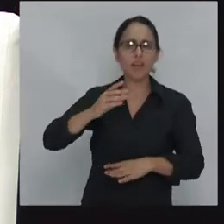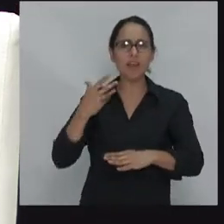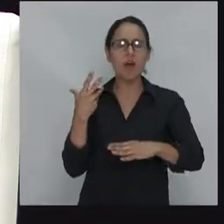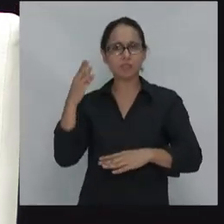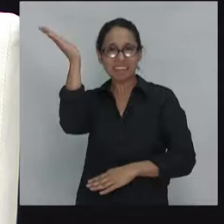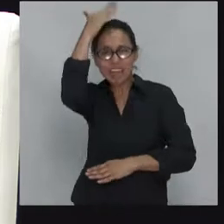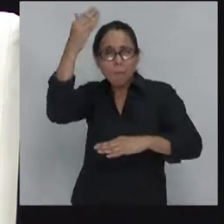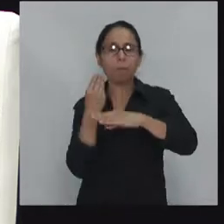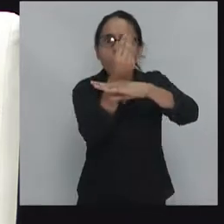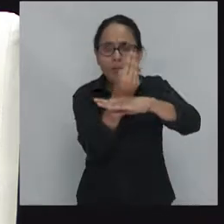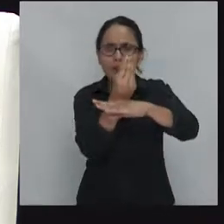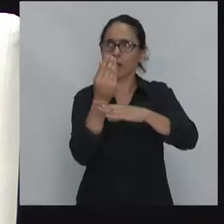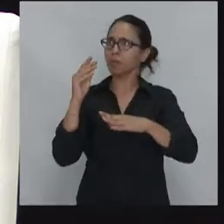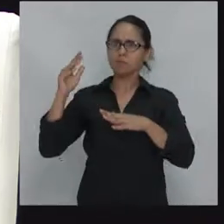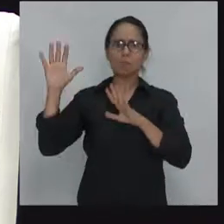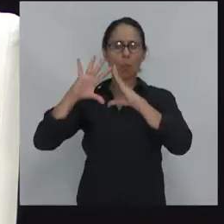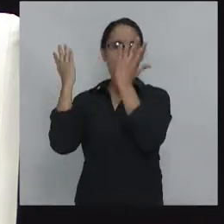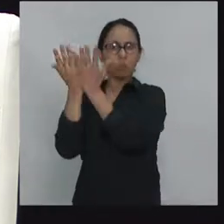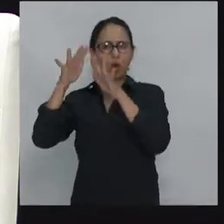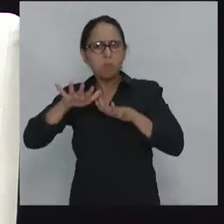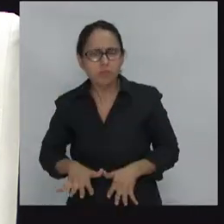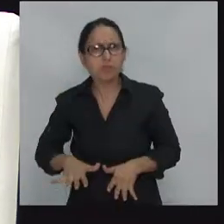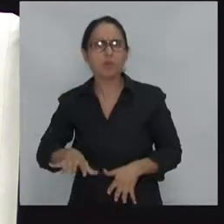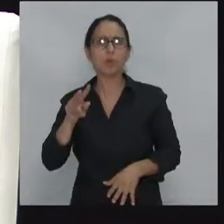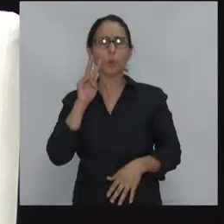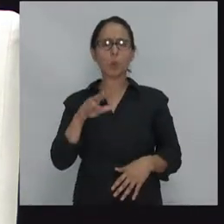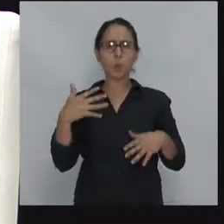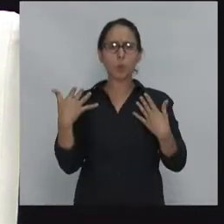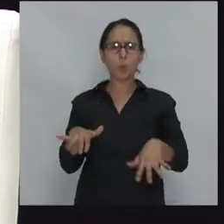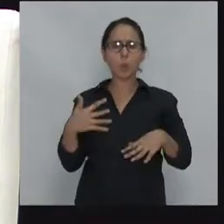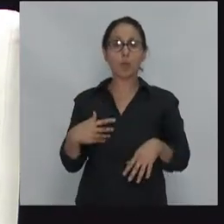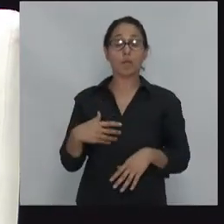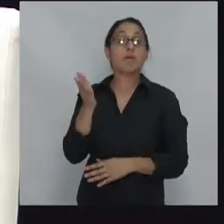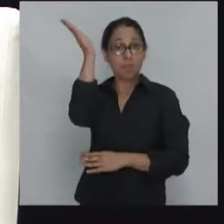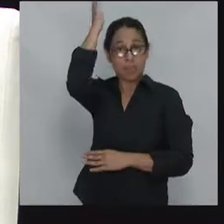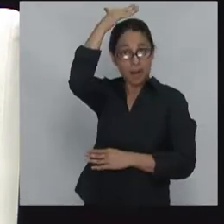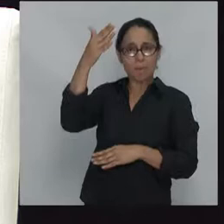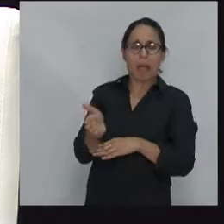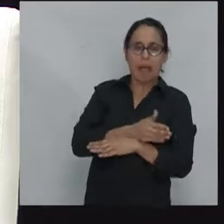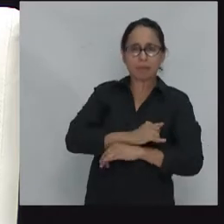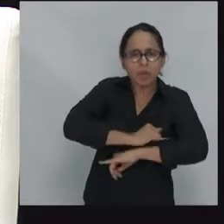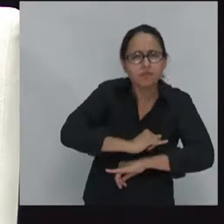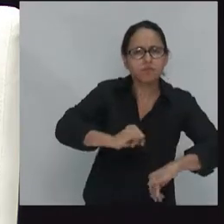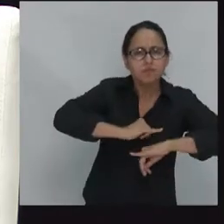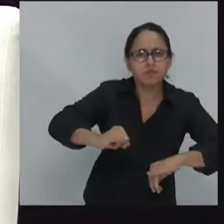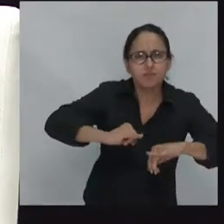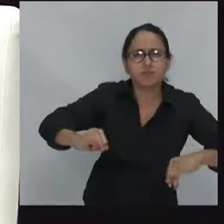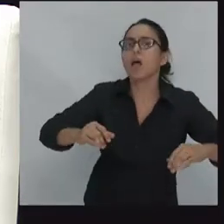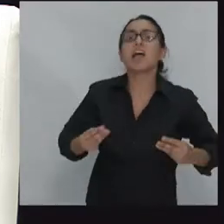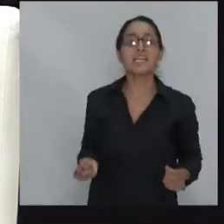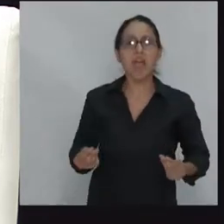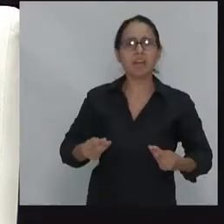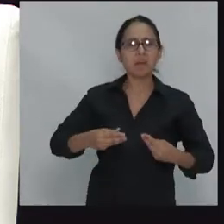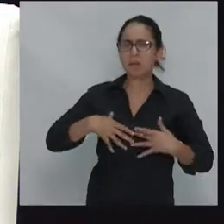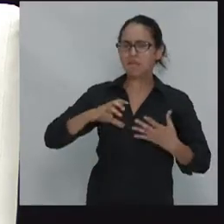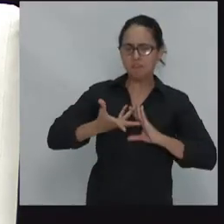Unidos. Trump, quien había hecho una campaña electoral con un discurso abiertamente y